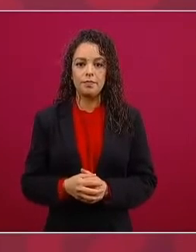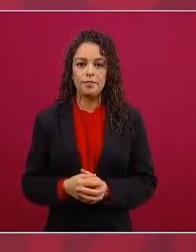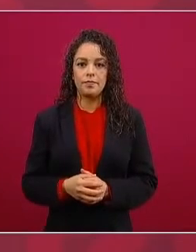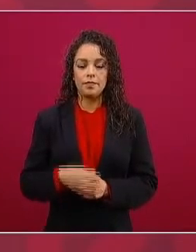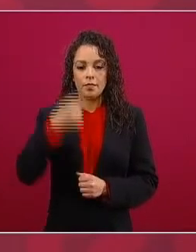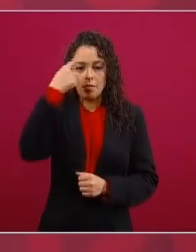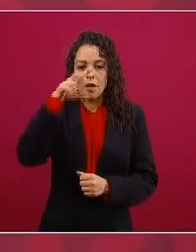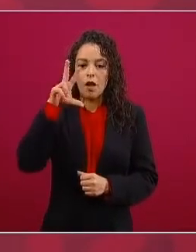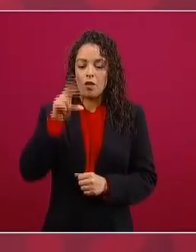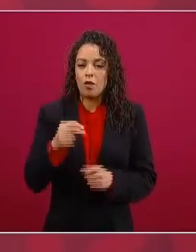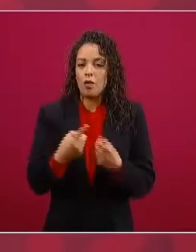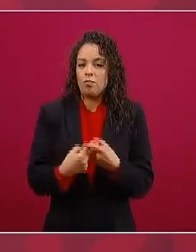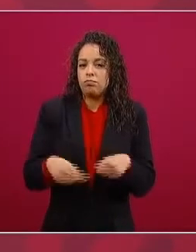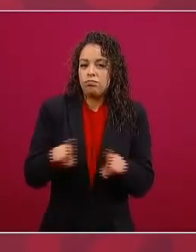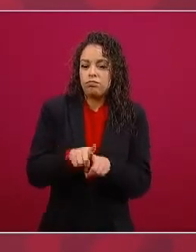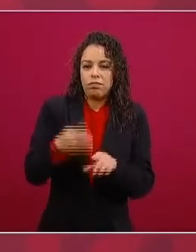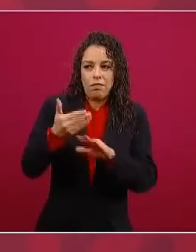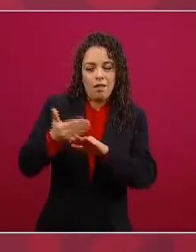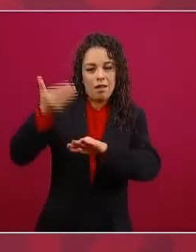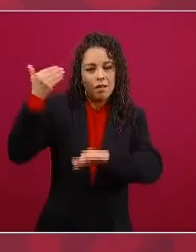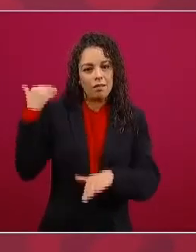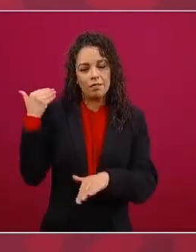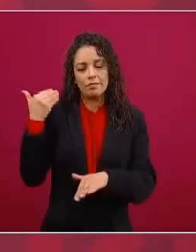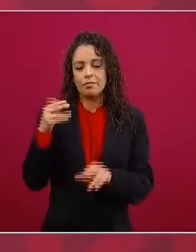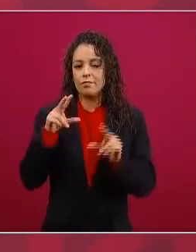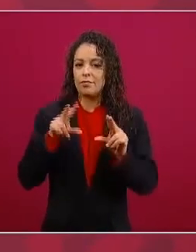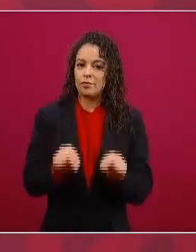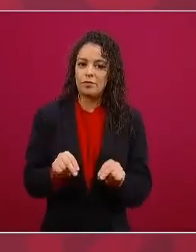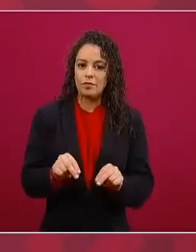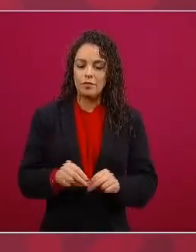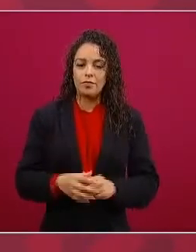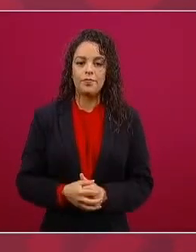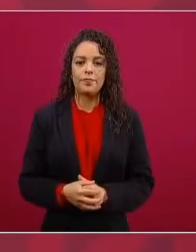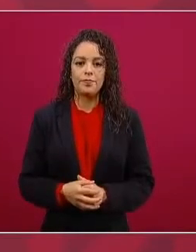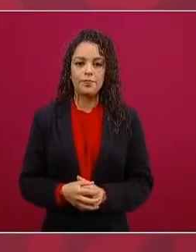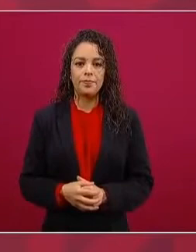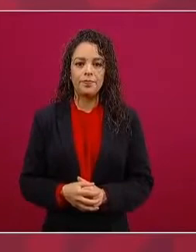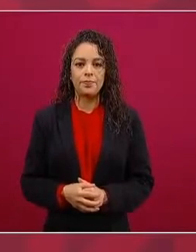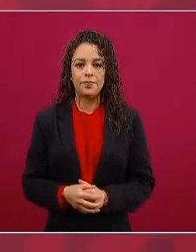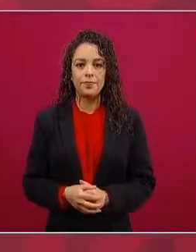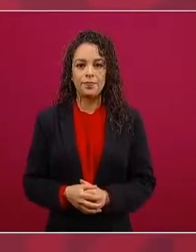que se